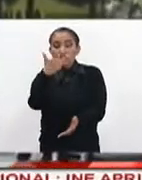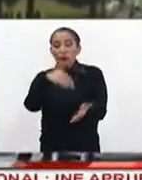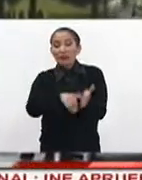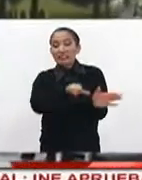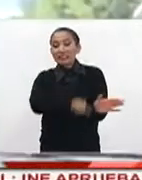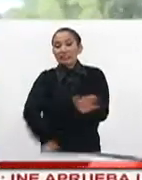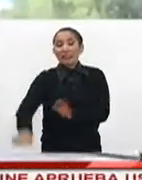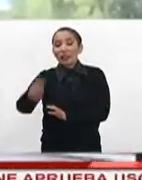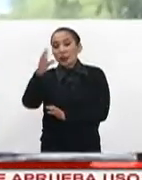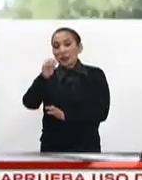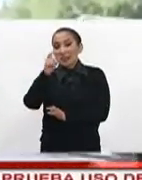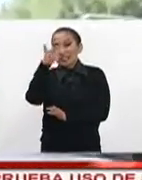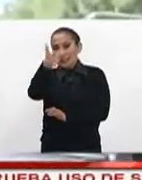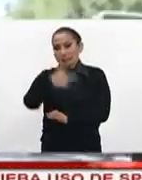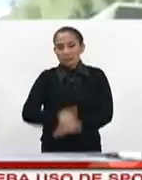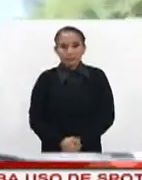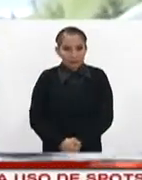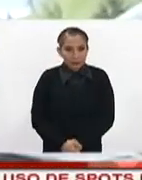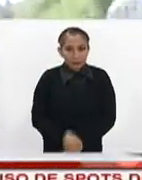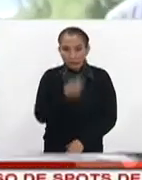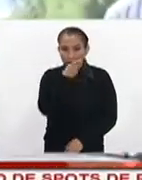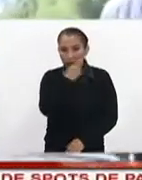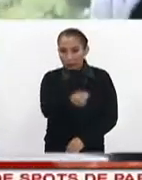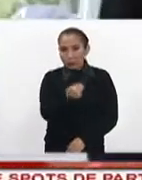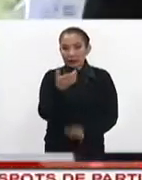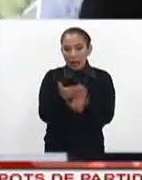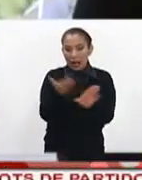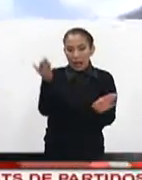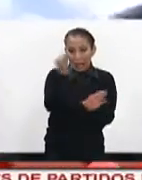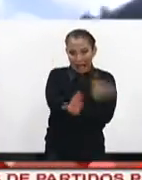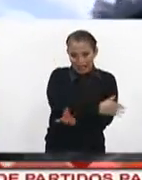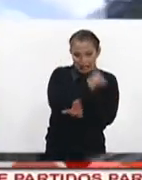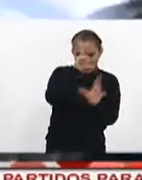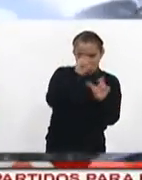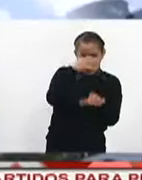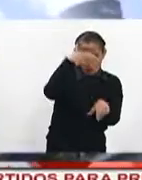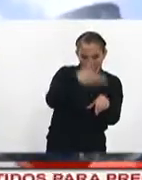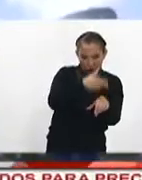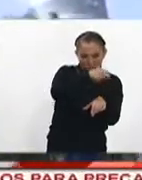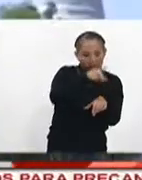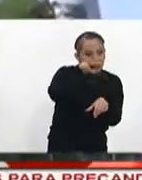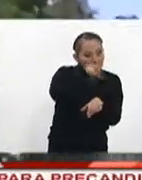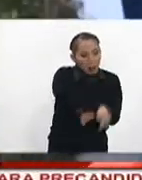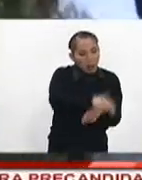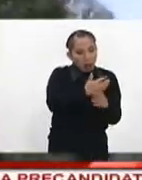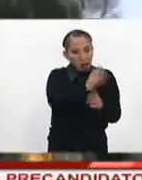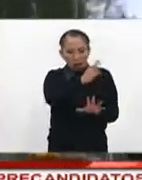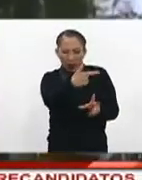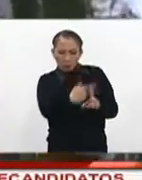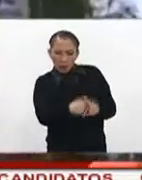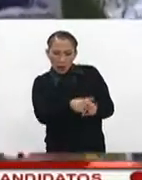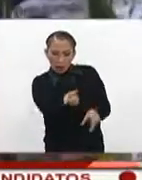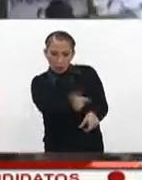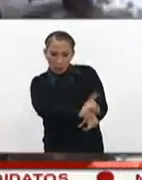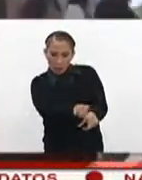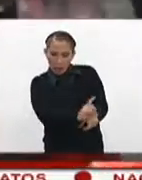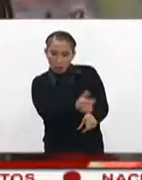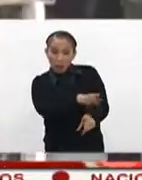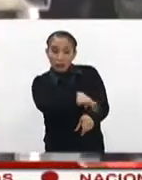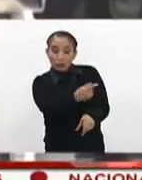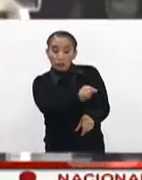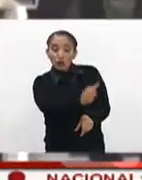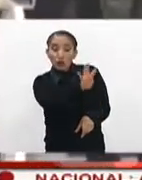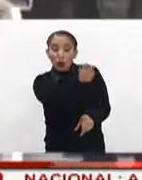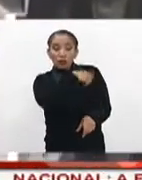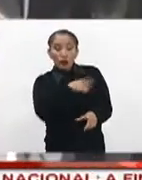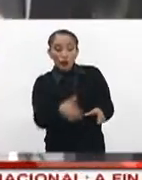.697. Agrego que antes de las fotomultas se registraba un promedio diario de 14